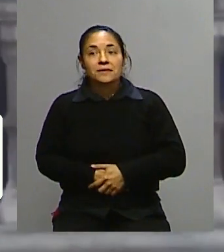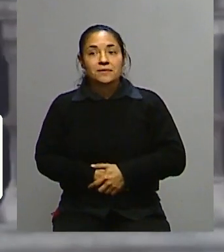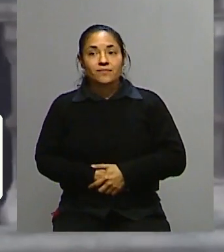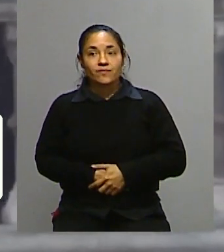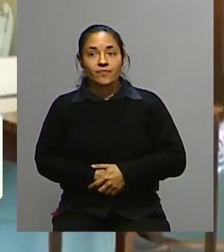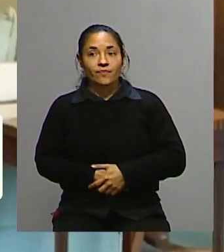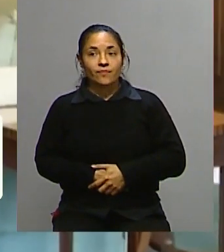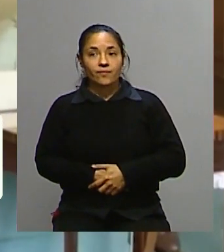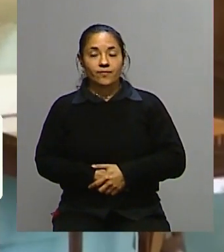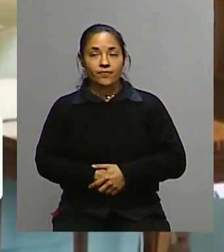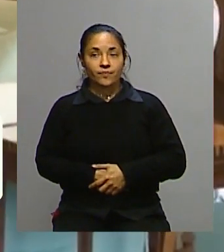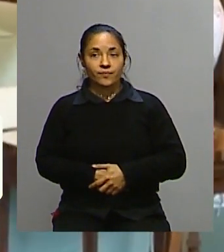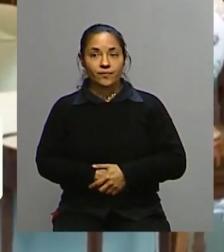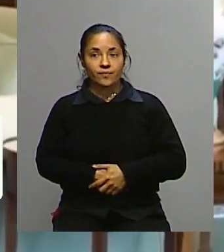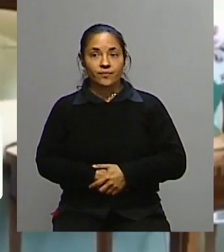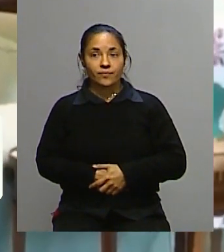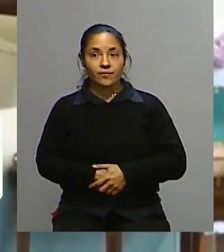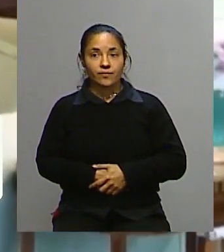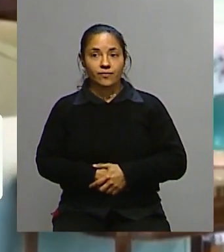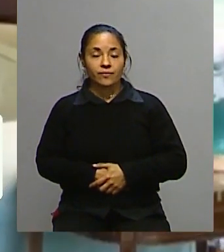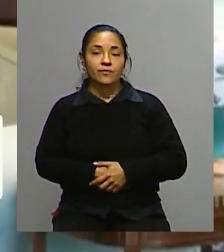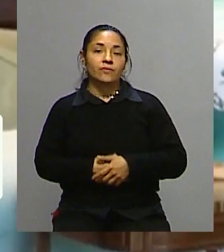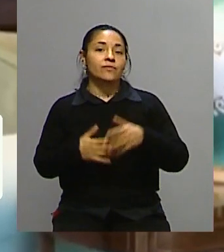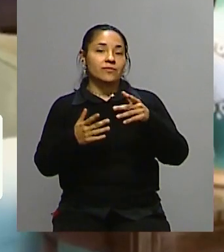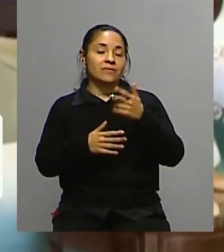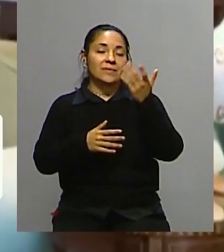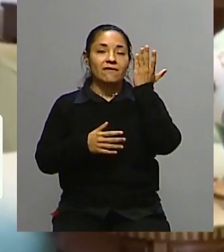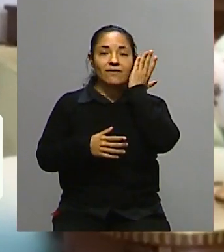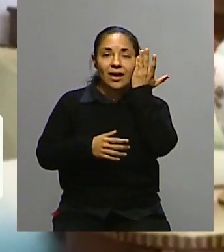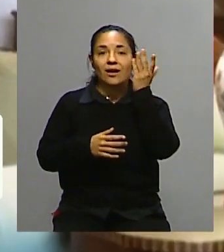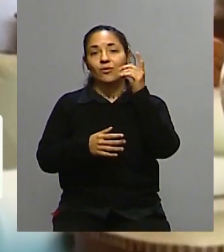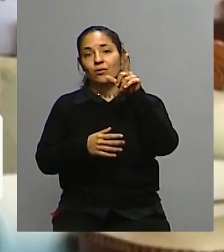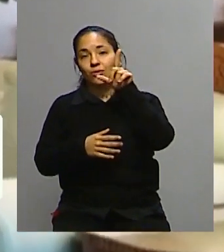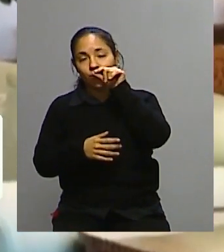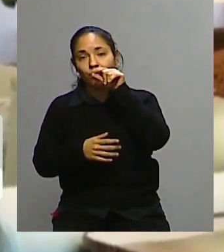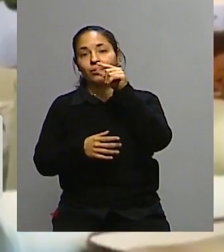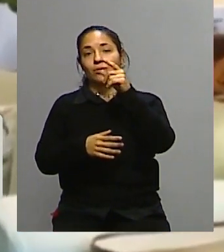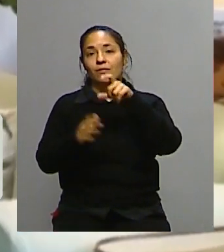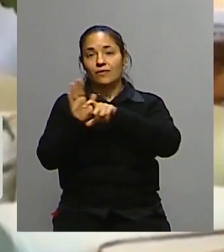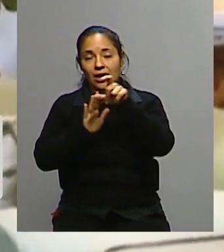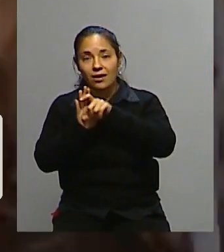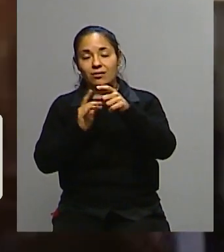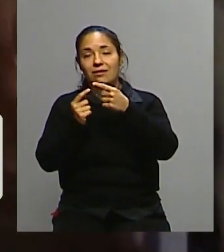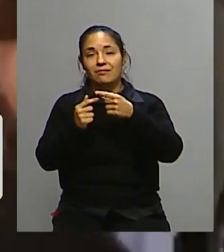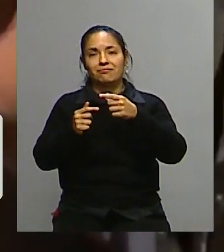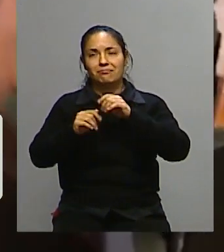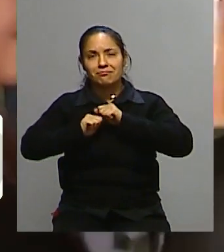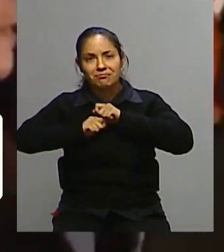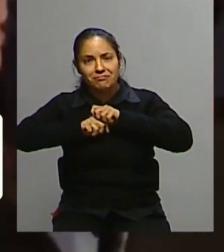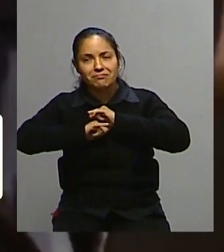Y entonces en las redes sociales y en los medios se le vieron gestos de fastidio y gestos de